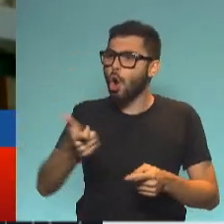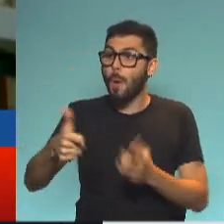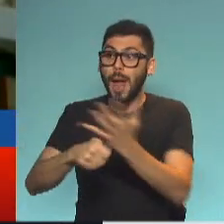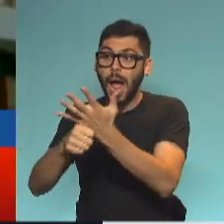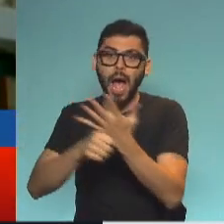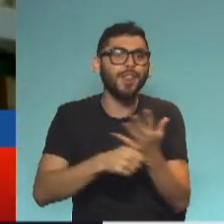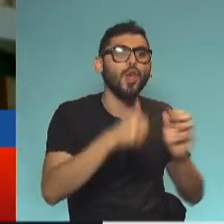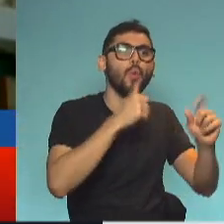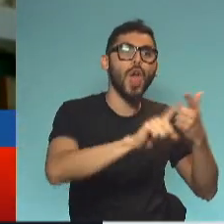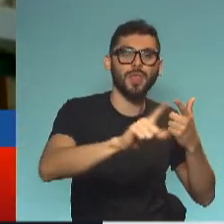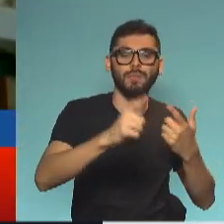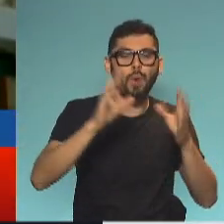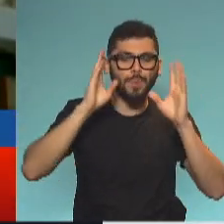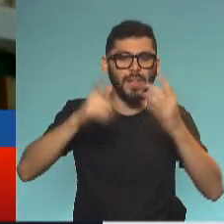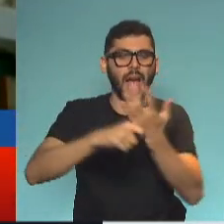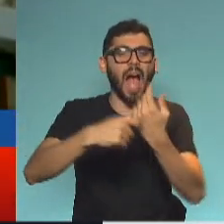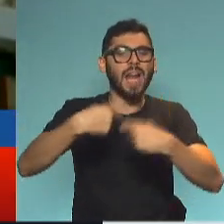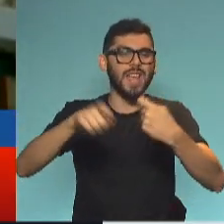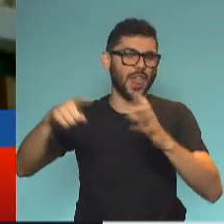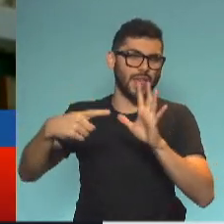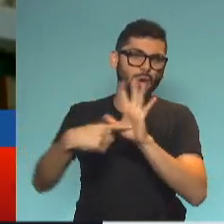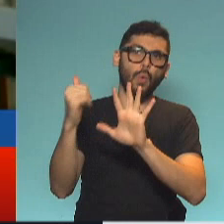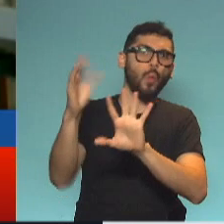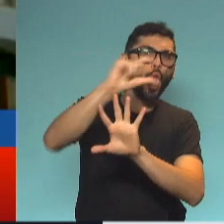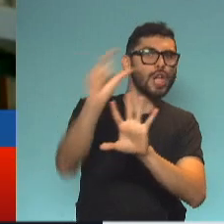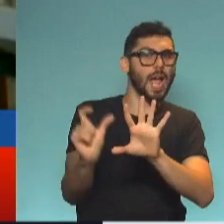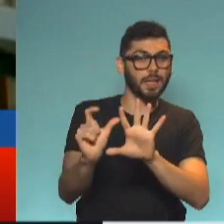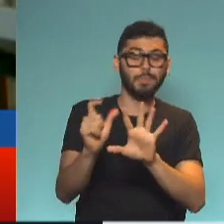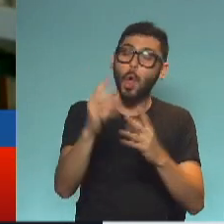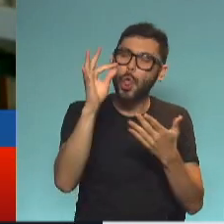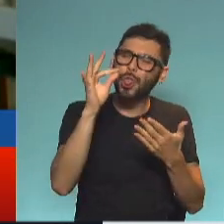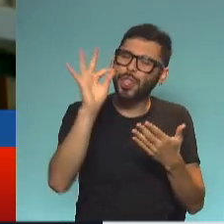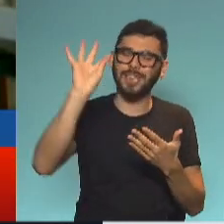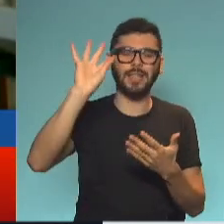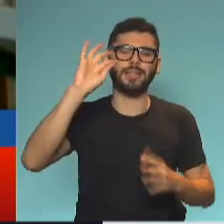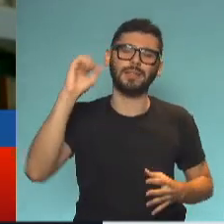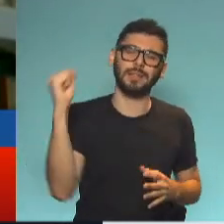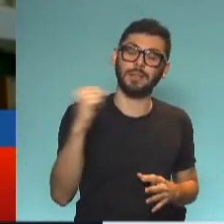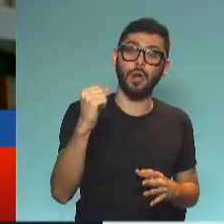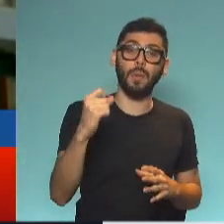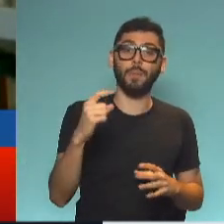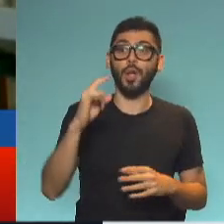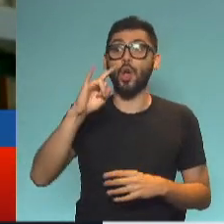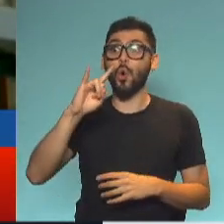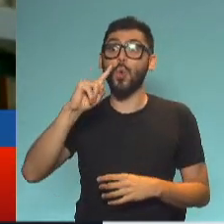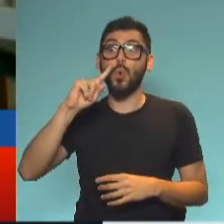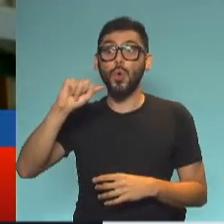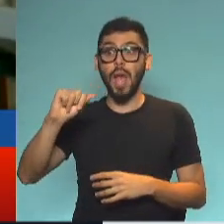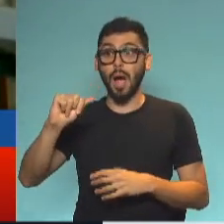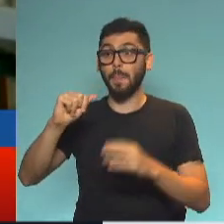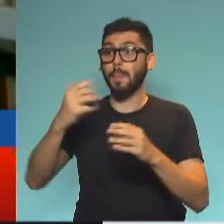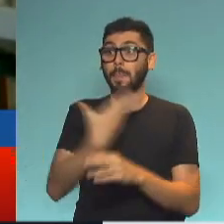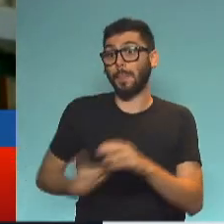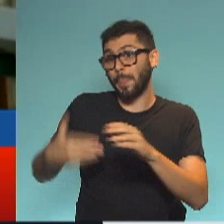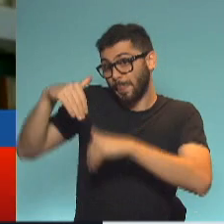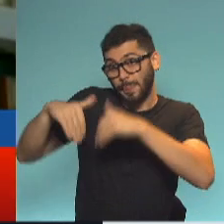de atención a las camiserías del Gran Buenos Aires. Este es un detalle central porque el presidente de la UIA, que acaba de ser electo